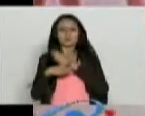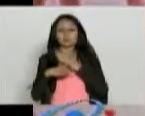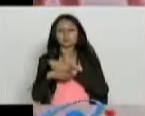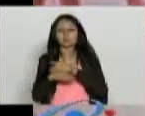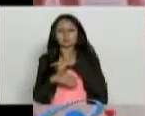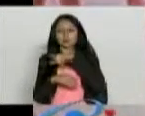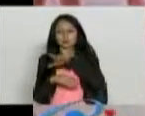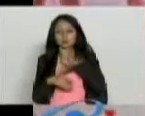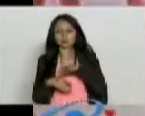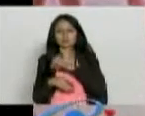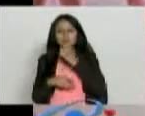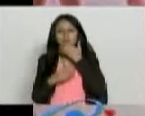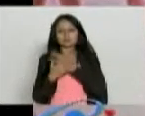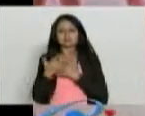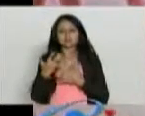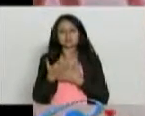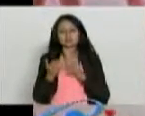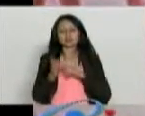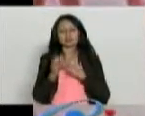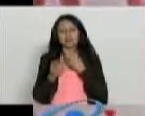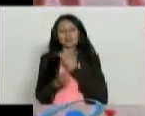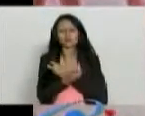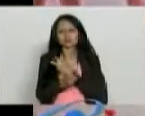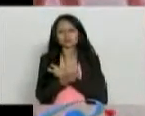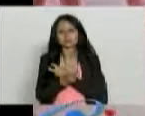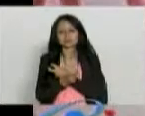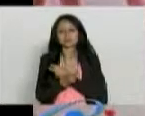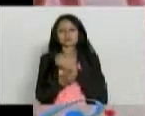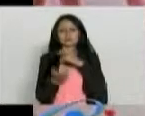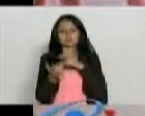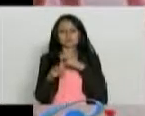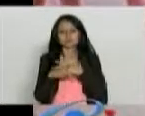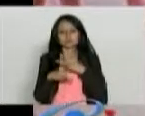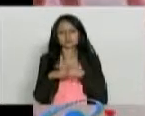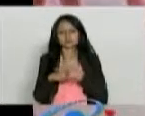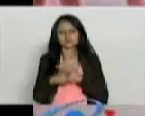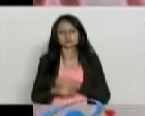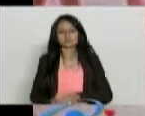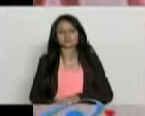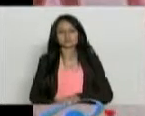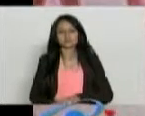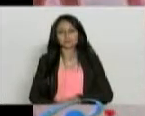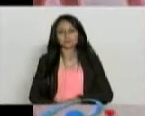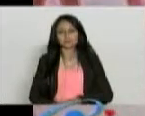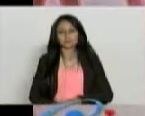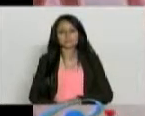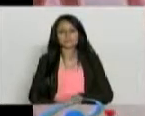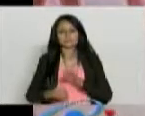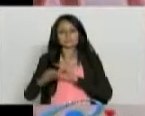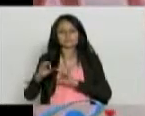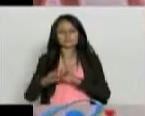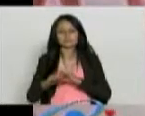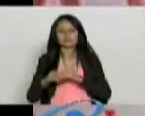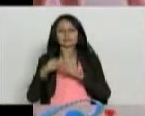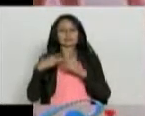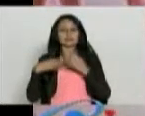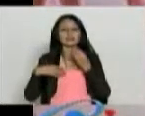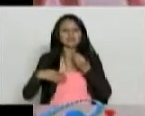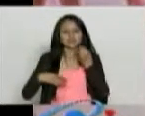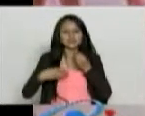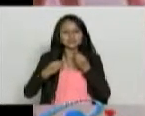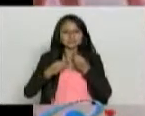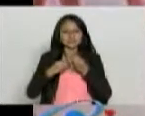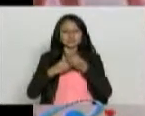lo que la gente llama el tuétano del hueso. Es decir, la médula ósea. Y por eso hay que hacerle una biopsia de